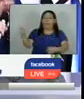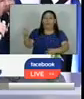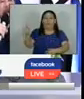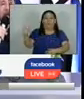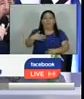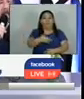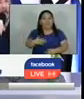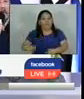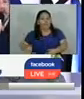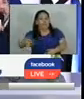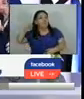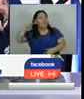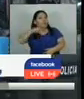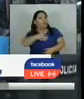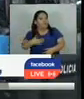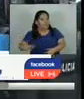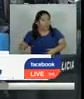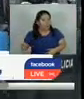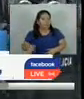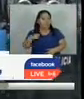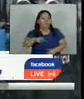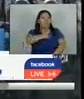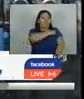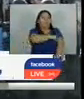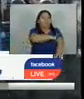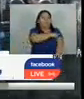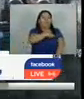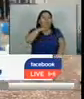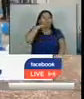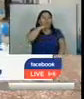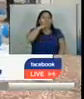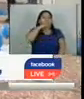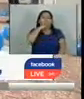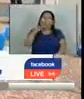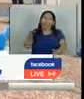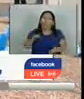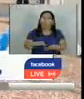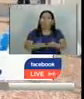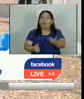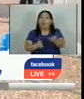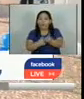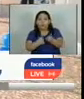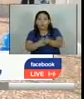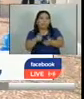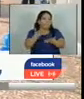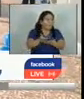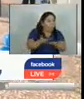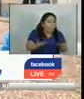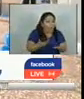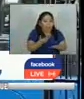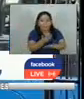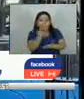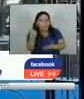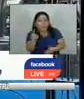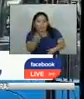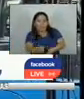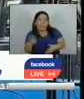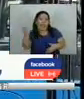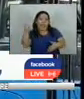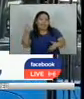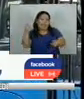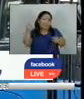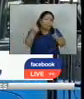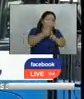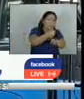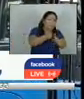presidencial en ese entonces la organización humanitaria se volcó a las calles a curar y atender a los miles de heridos que dejó la